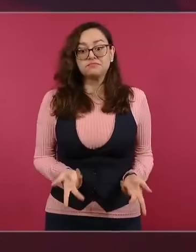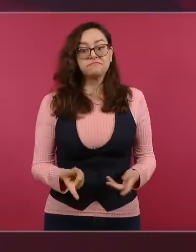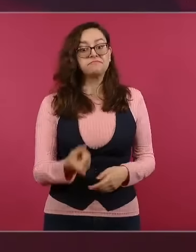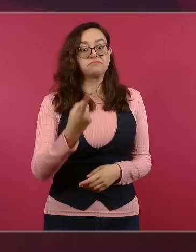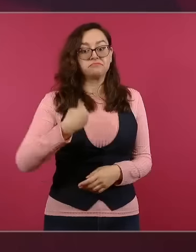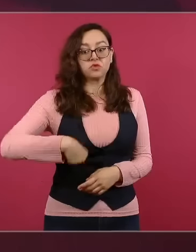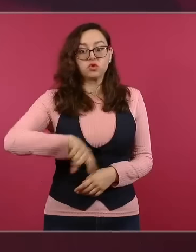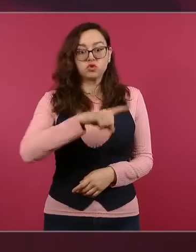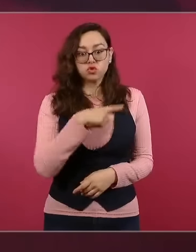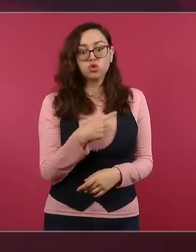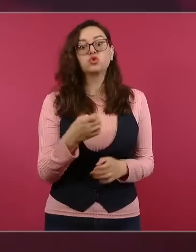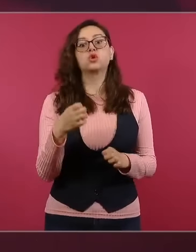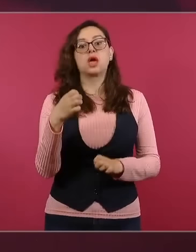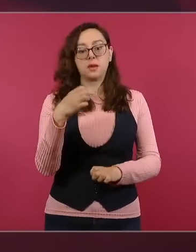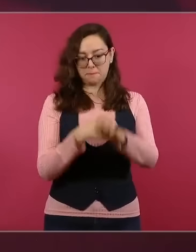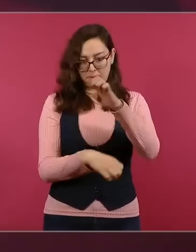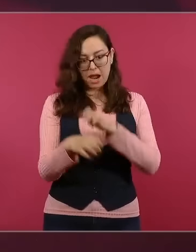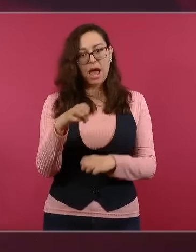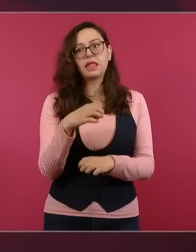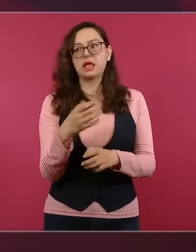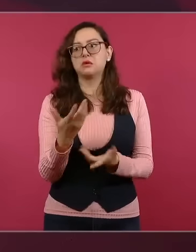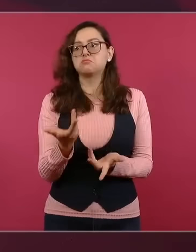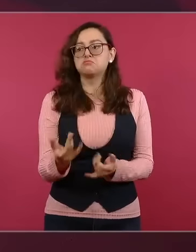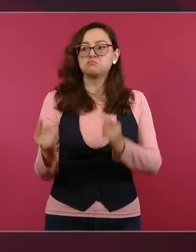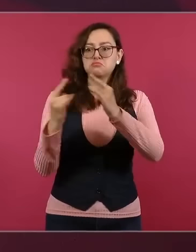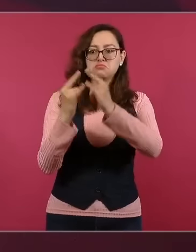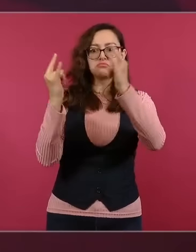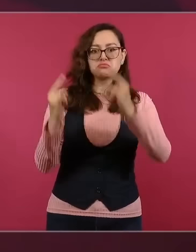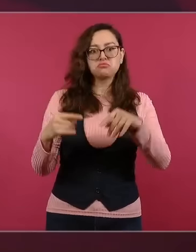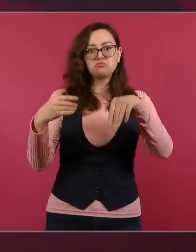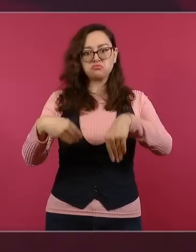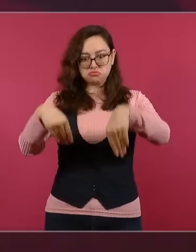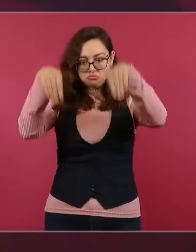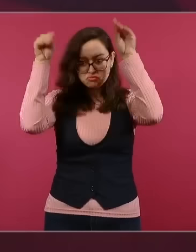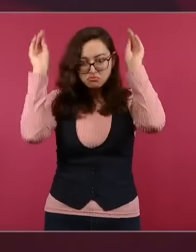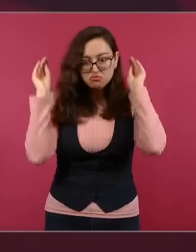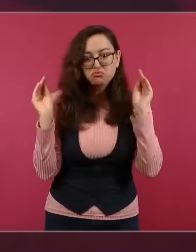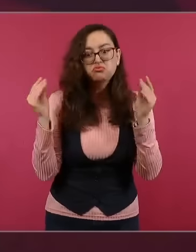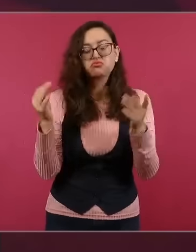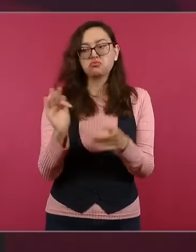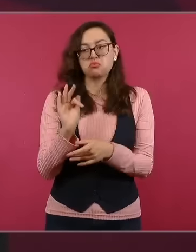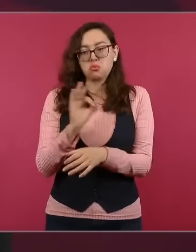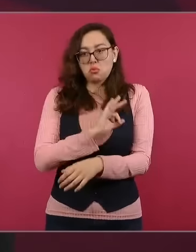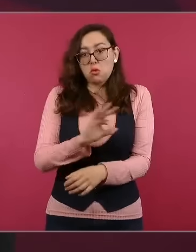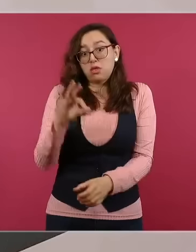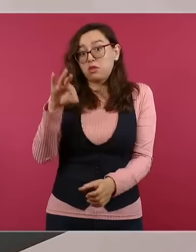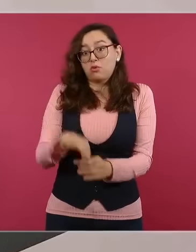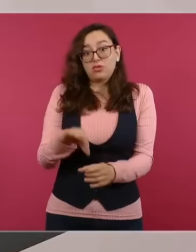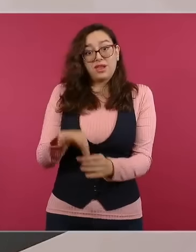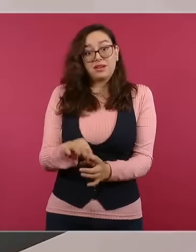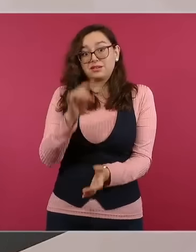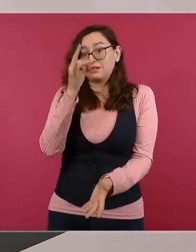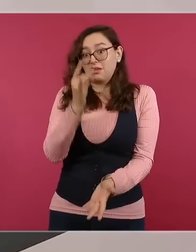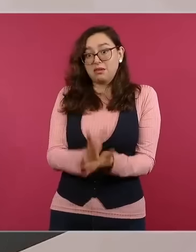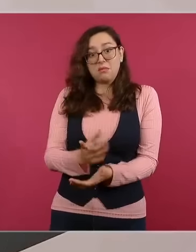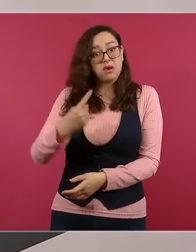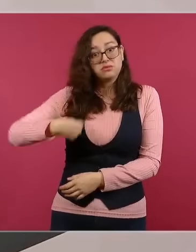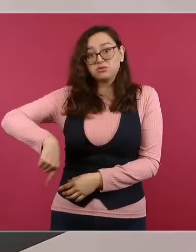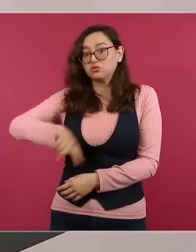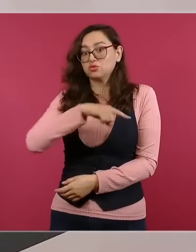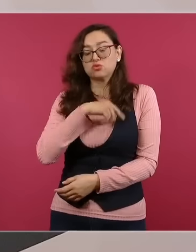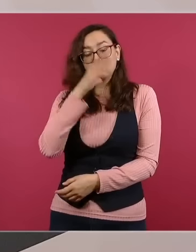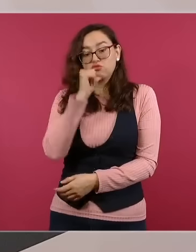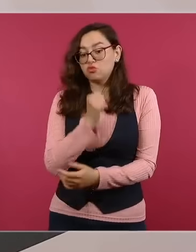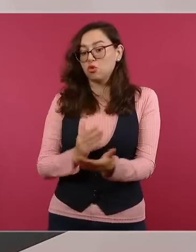instalen sus casillas, para que puedan registrar por un lado y después ya el 2 de junio